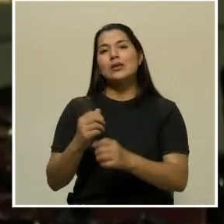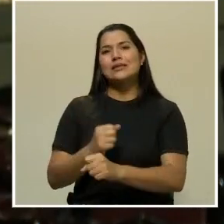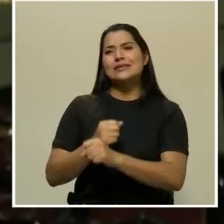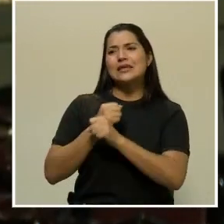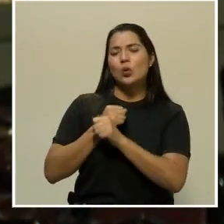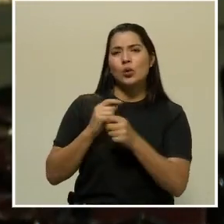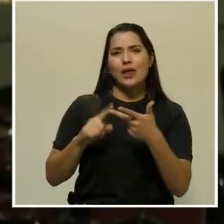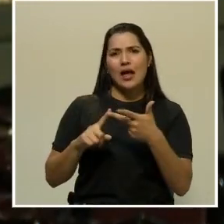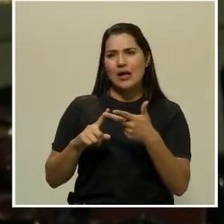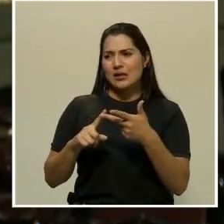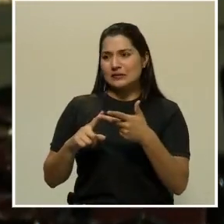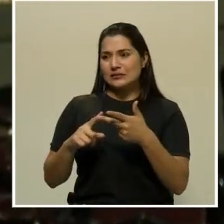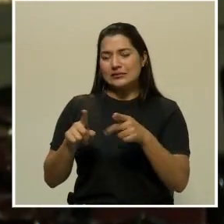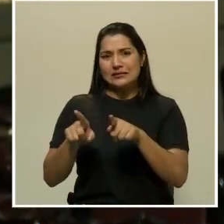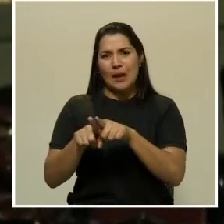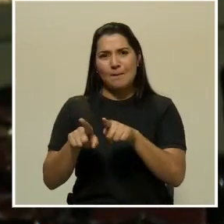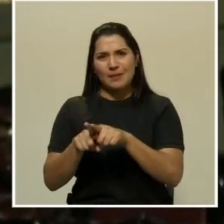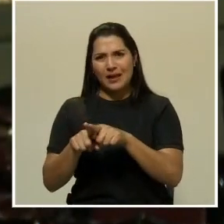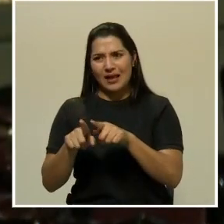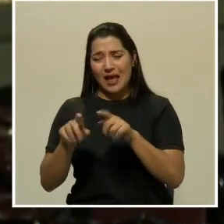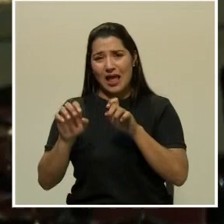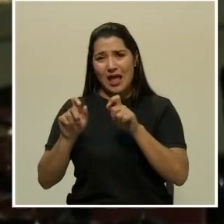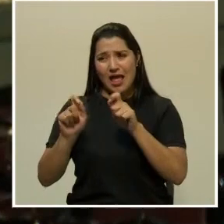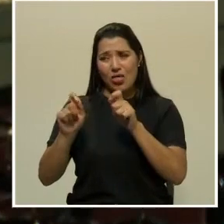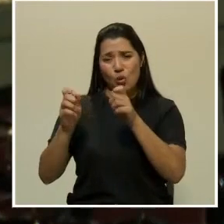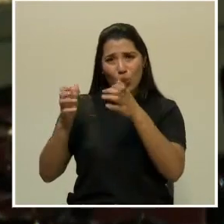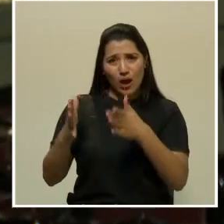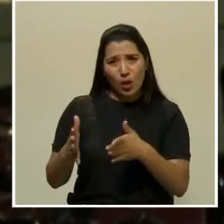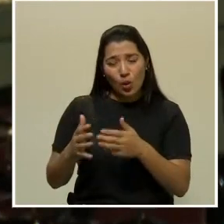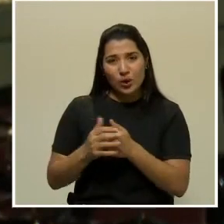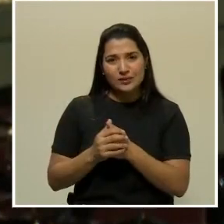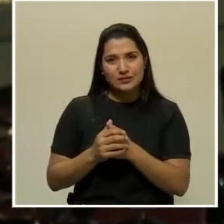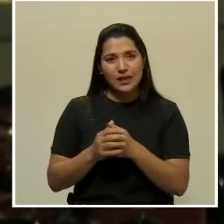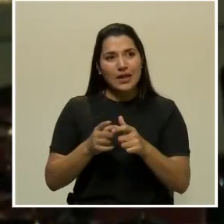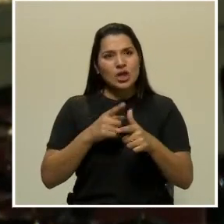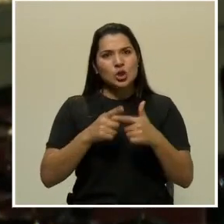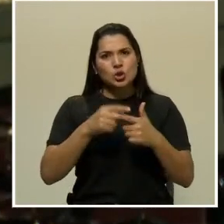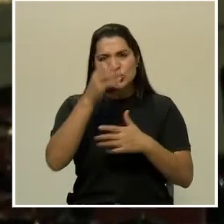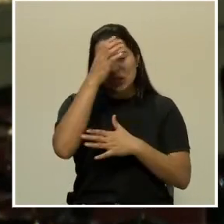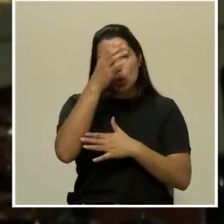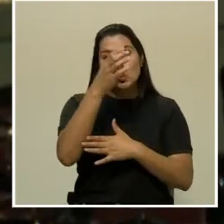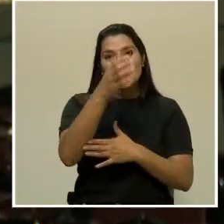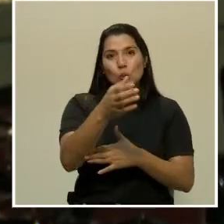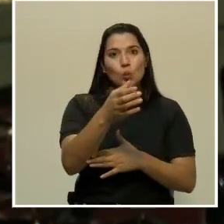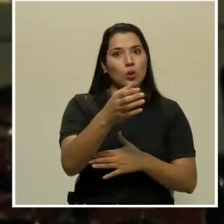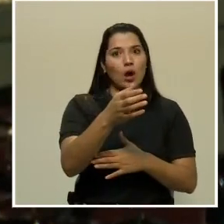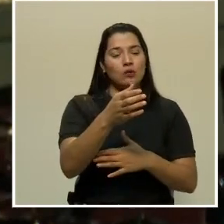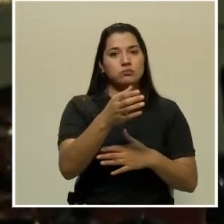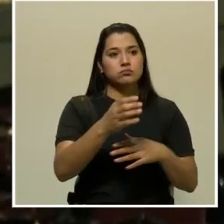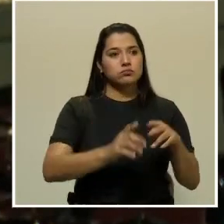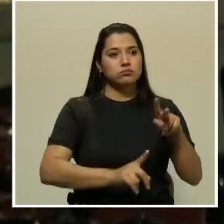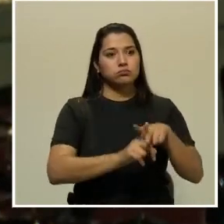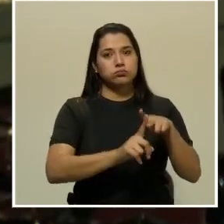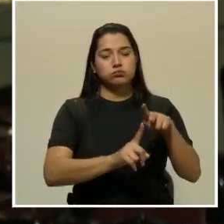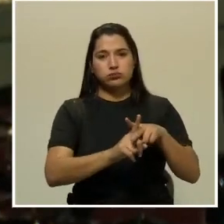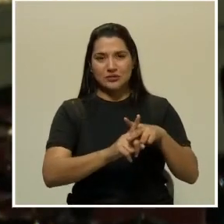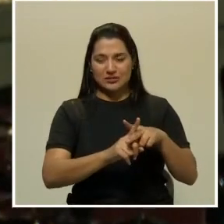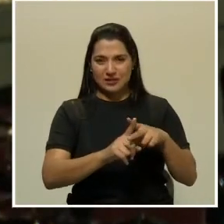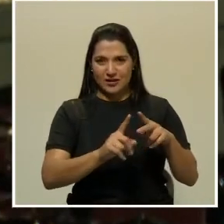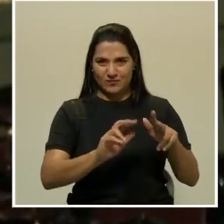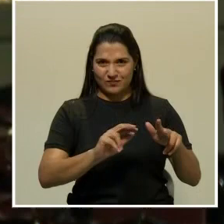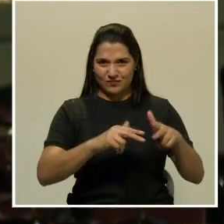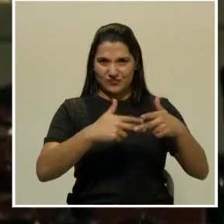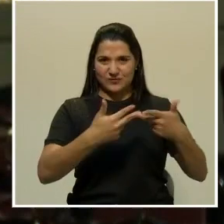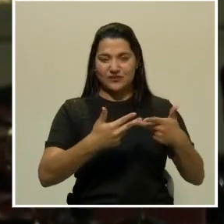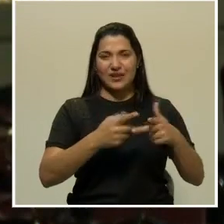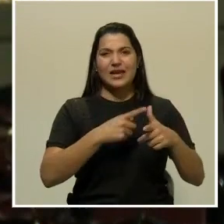y cultura inmediatamente llena todas las plataformas. Entonces, ¿cómo iba a responder el Ministerio de Cultura y Juventud? Pues por medio de una